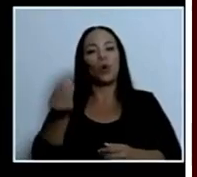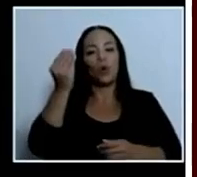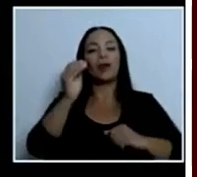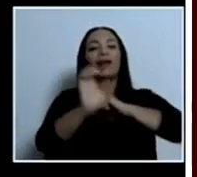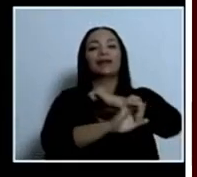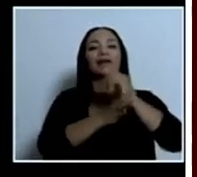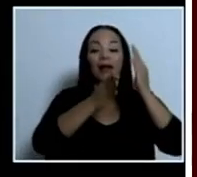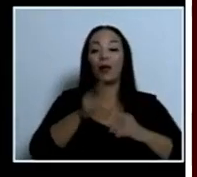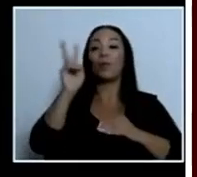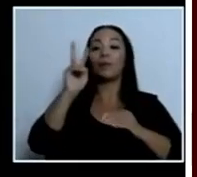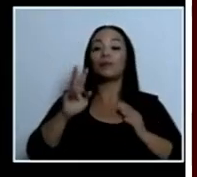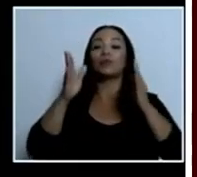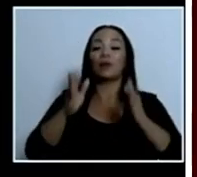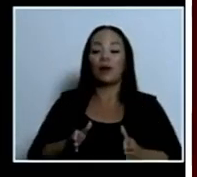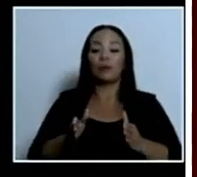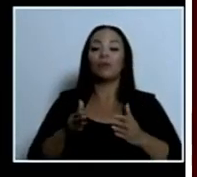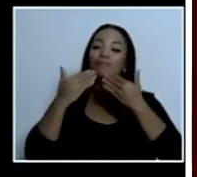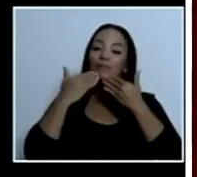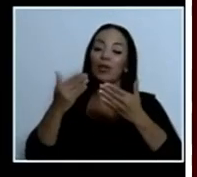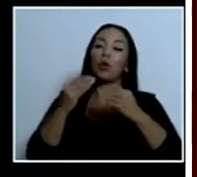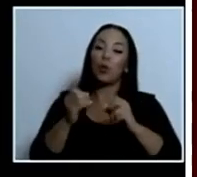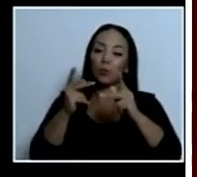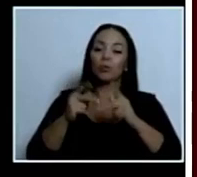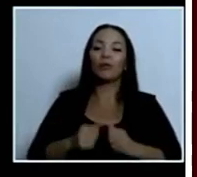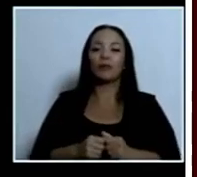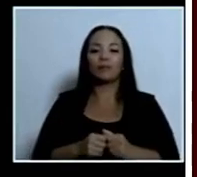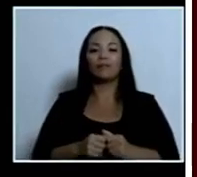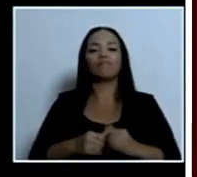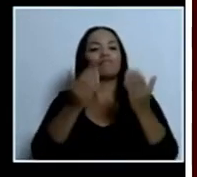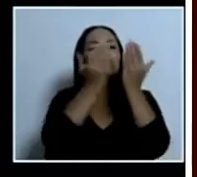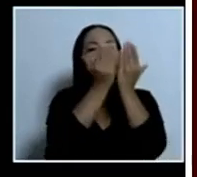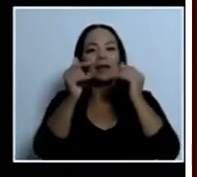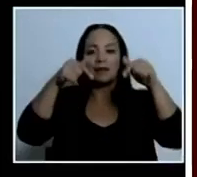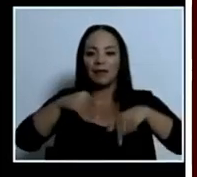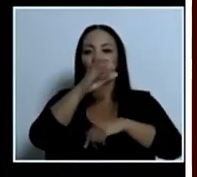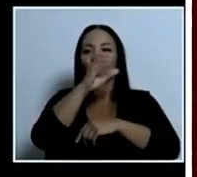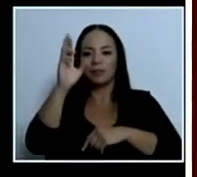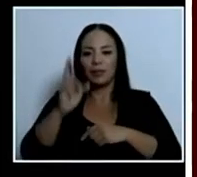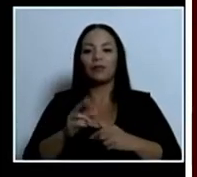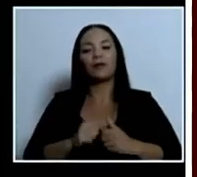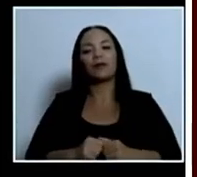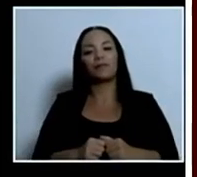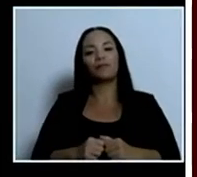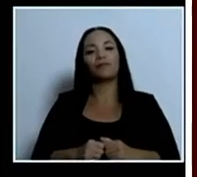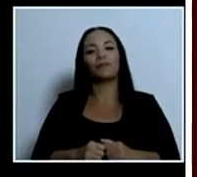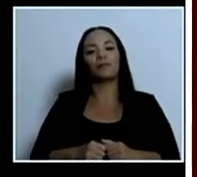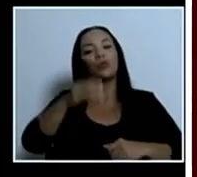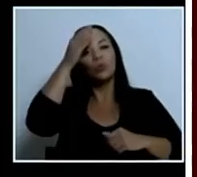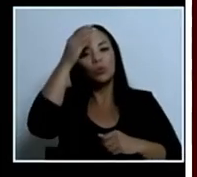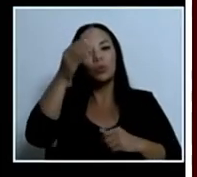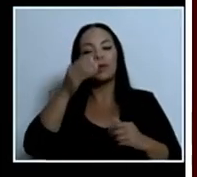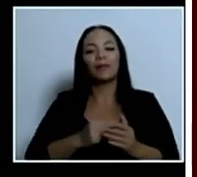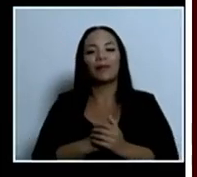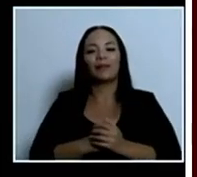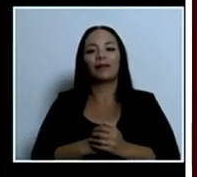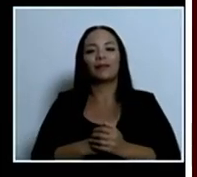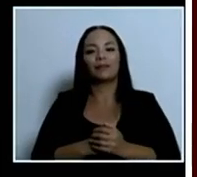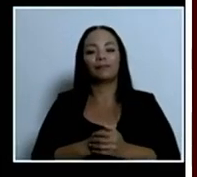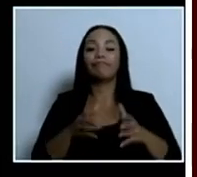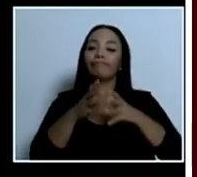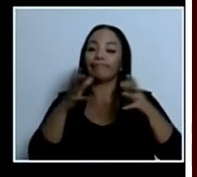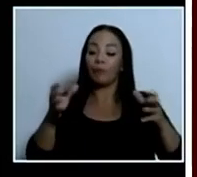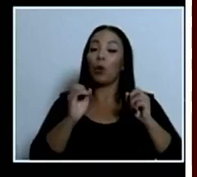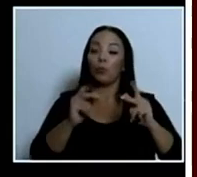venezolano. De verdad, muchas gracias por dar la oportunidad. Abriendo las puertas acá en Costa Rica, culturalmente. Y eso es una gran